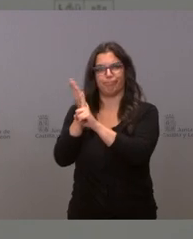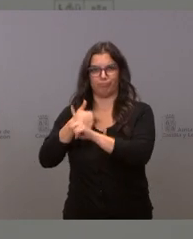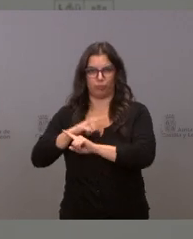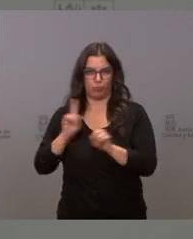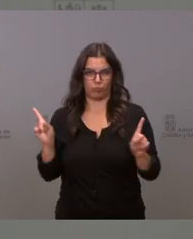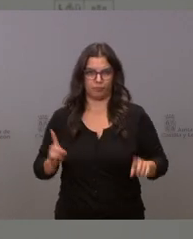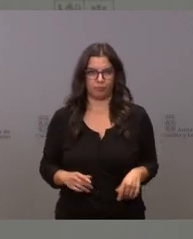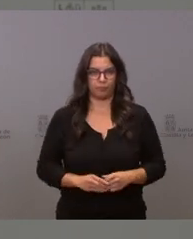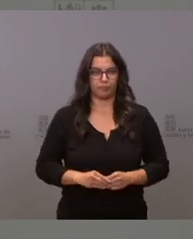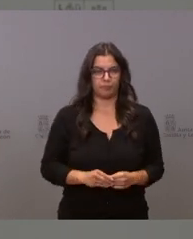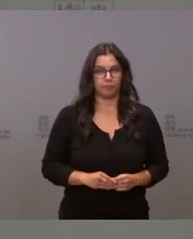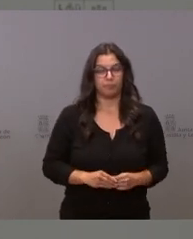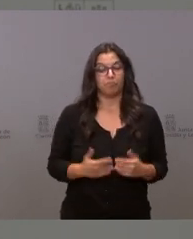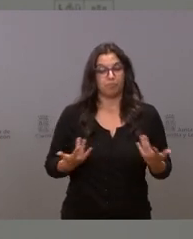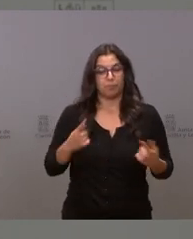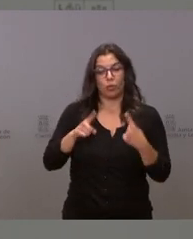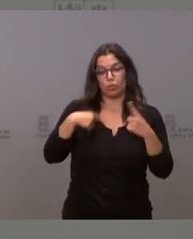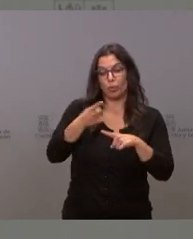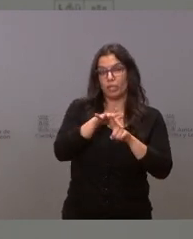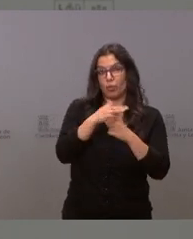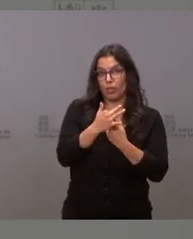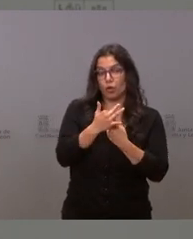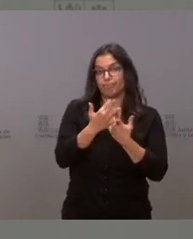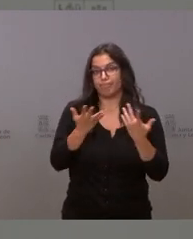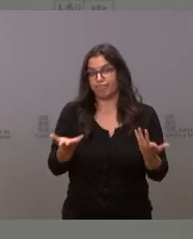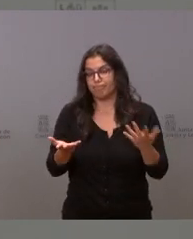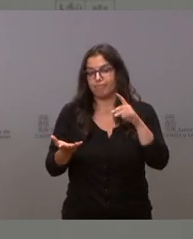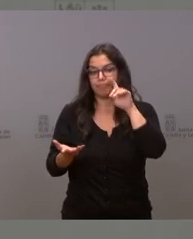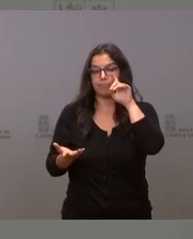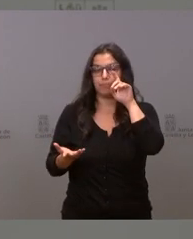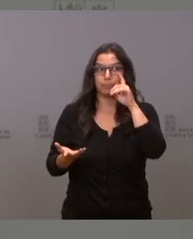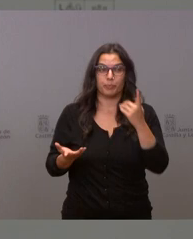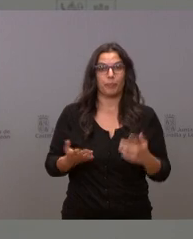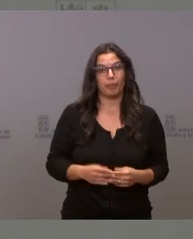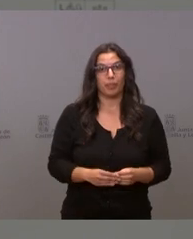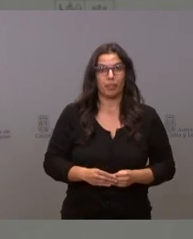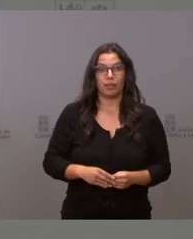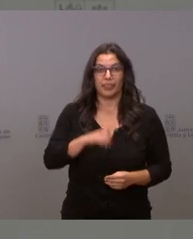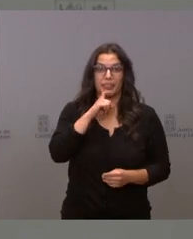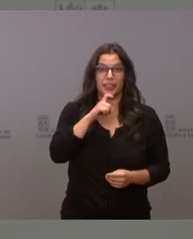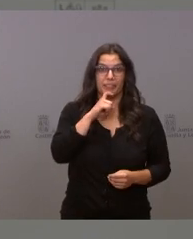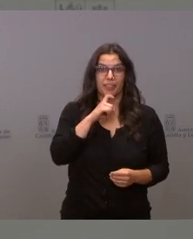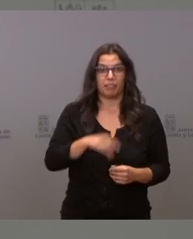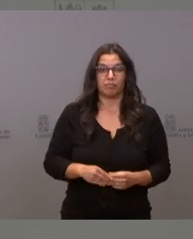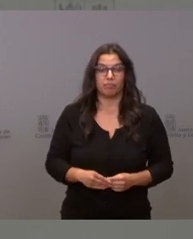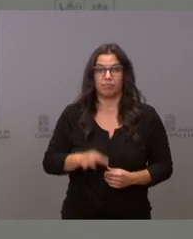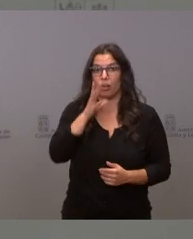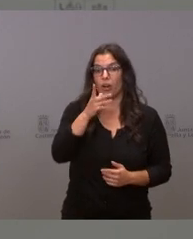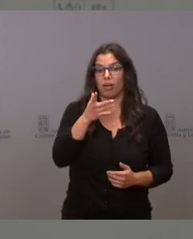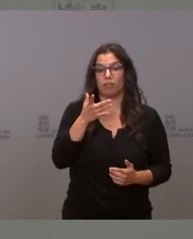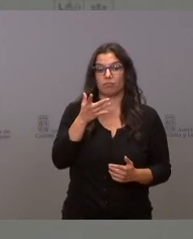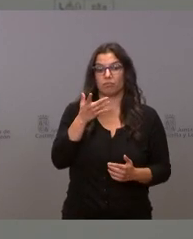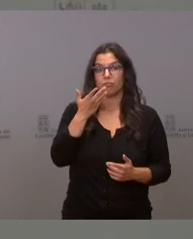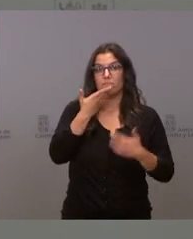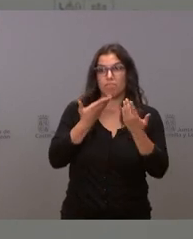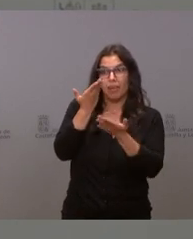Esto ha provocado una situación en la cual es difícil proponer medidas que